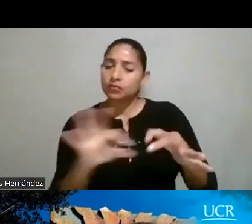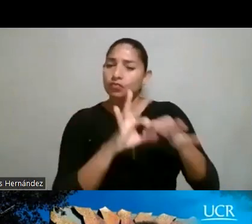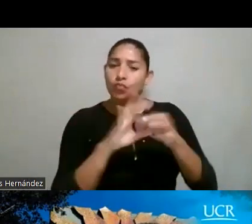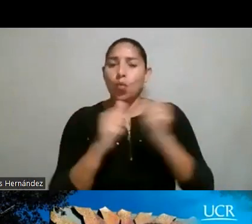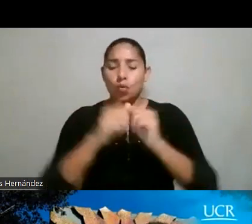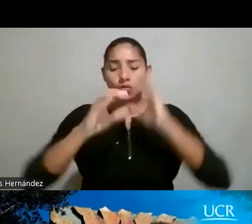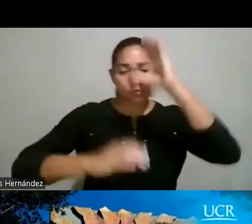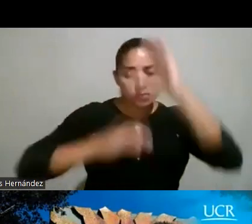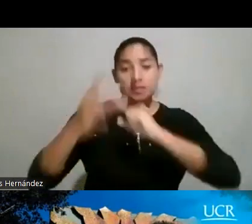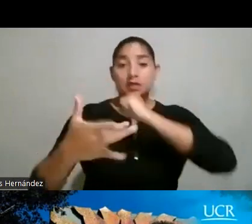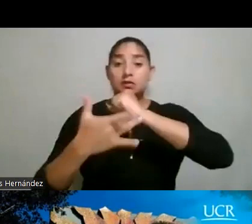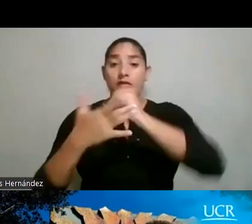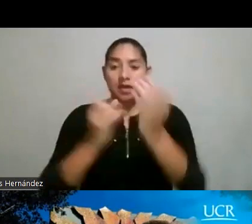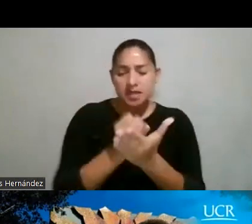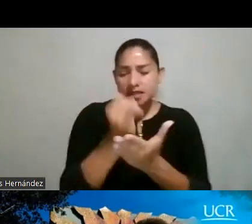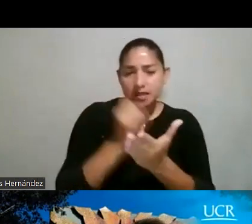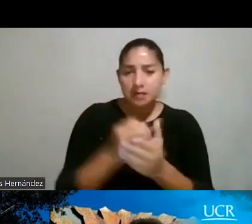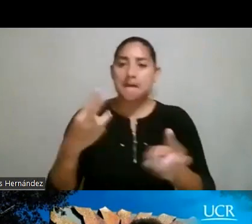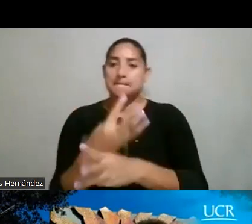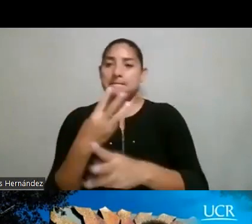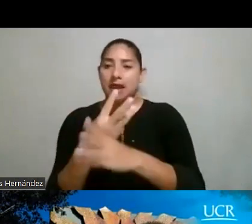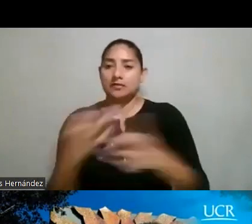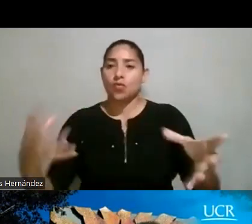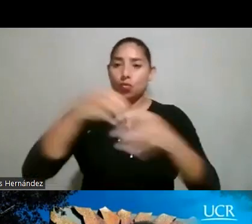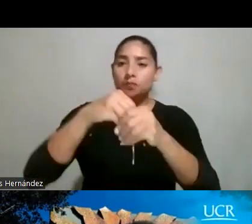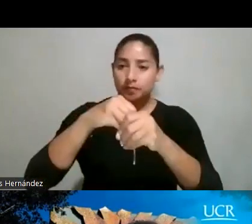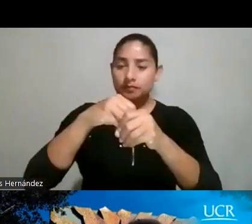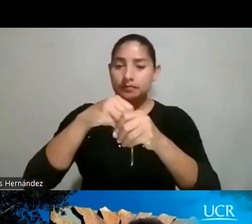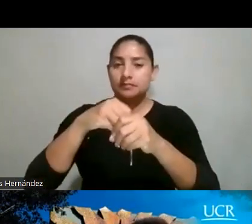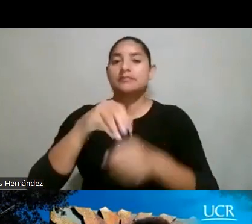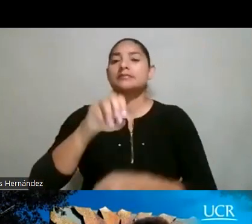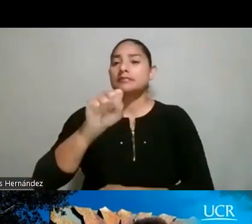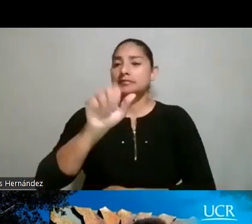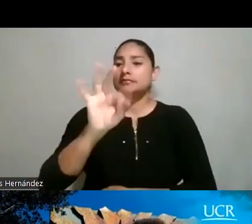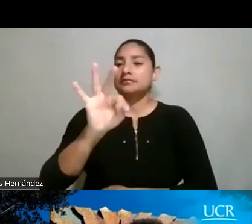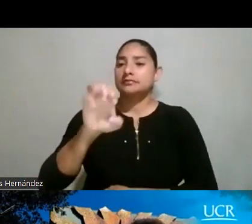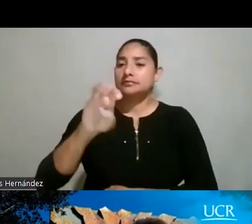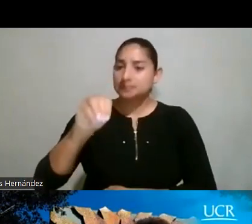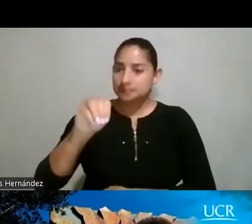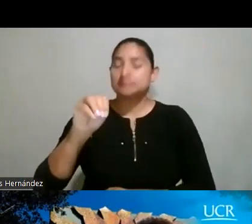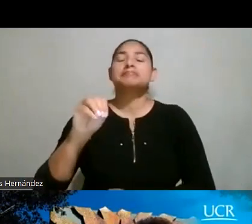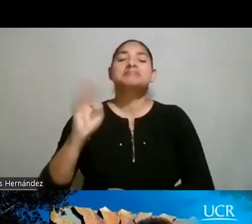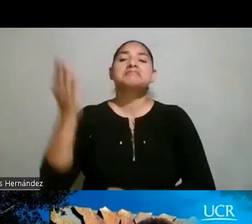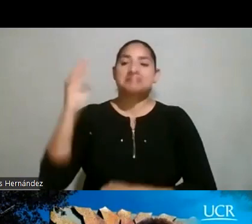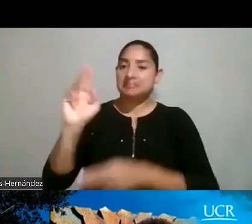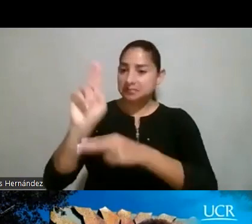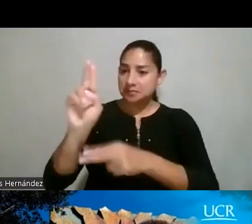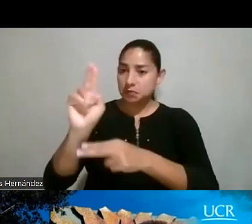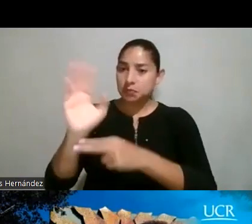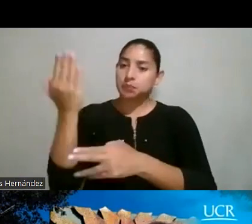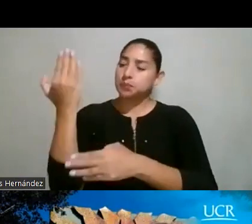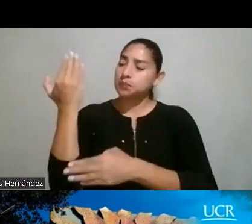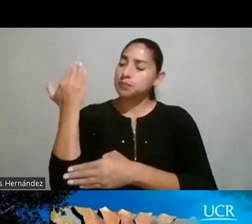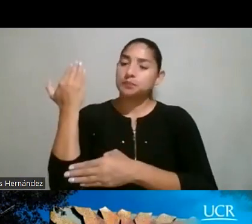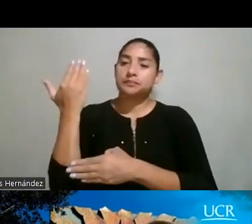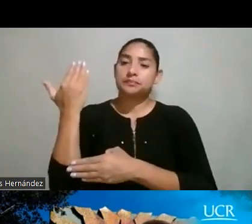ciencia, tecnología, ingeniería y matemáticas. Ese es, digamos, como el término básico que empezó a utilizarse, ¿verdad? Más